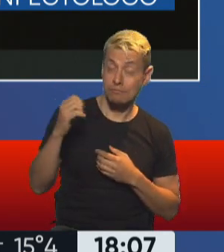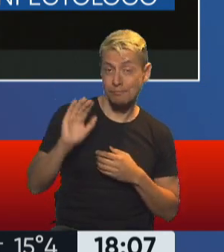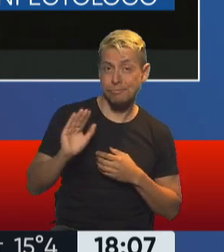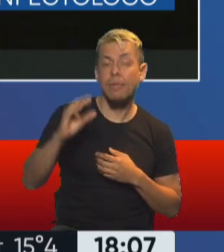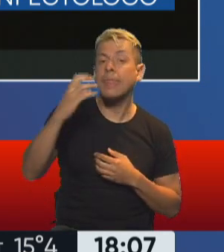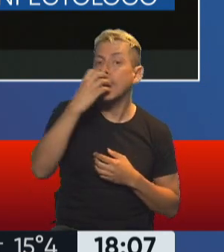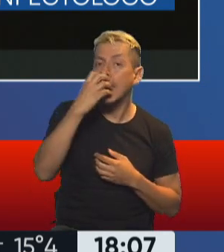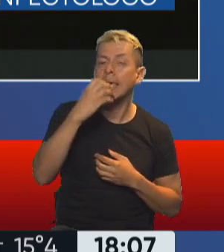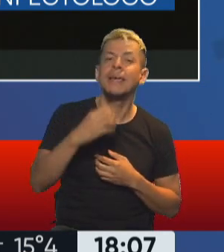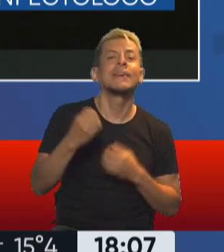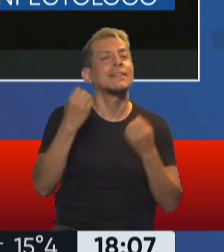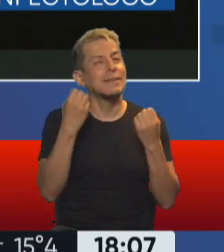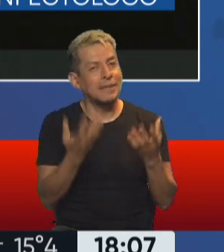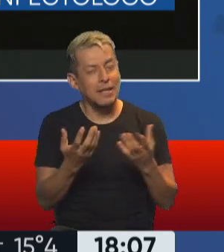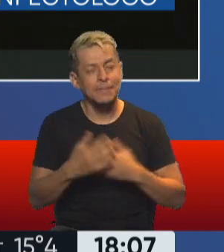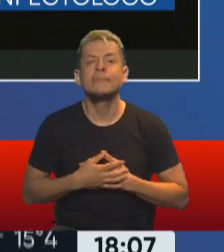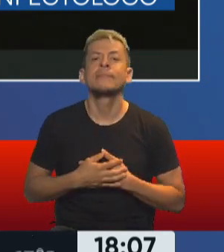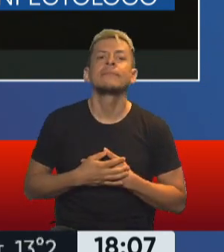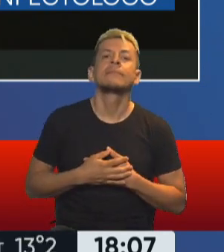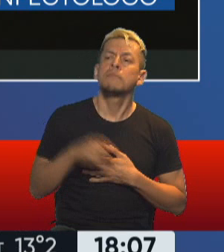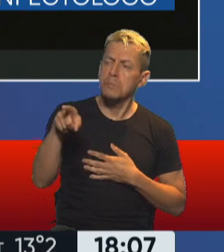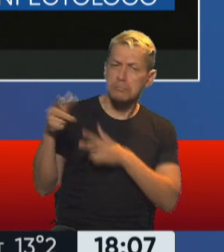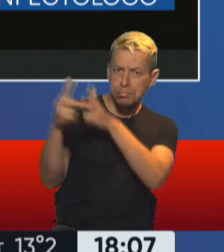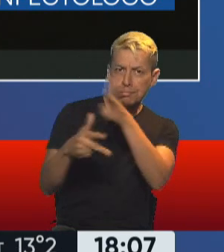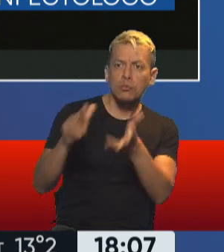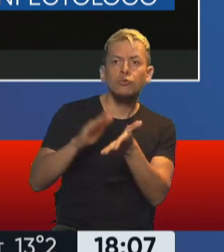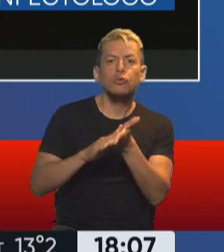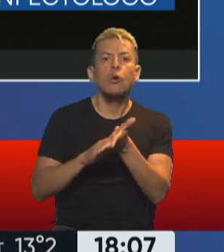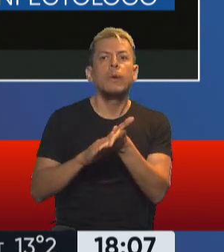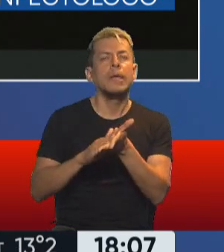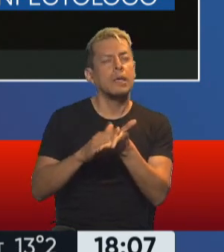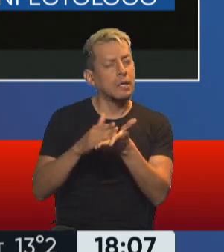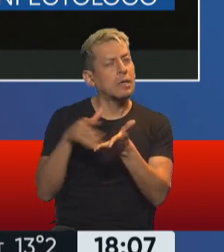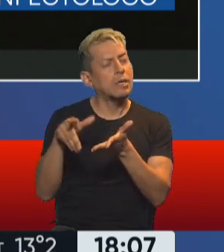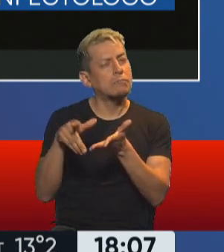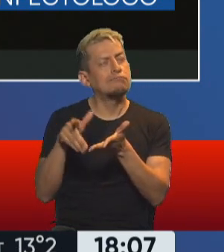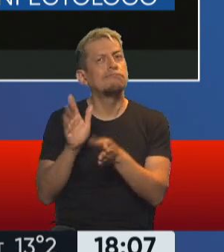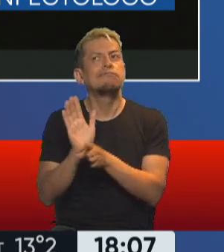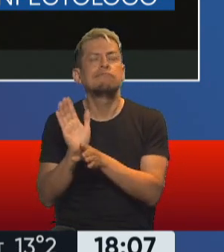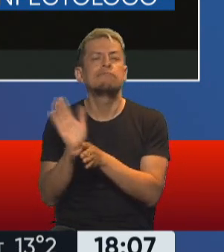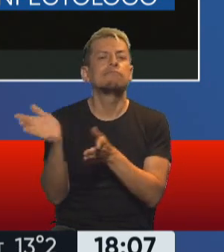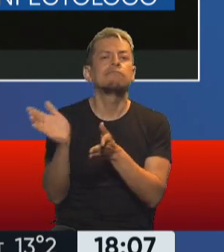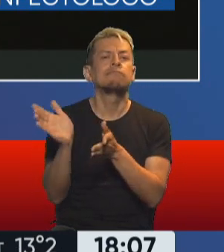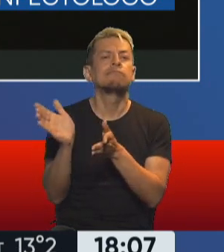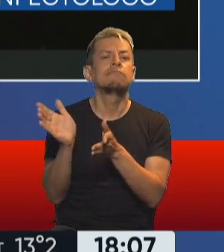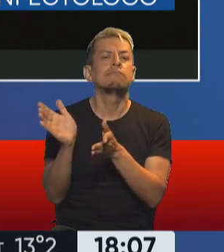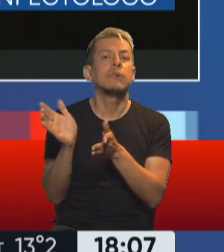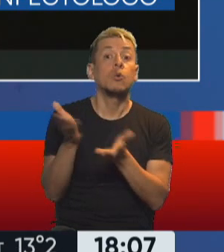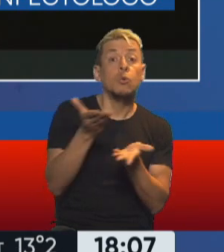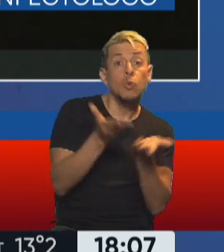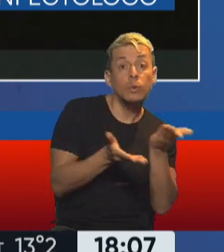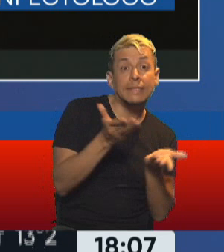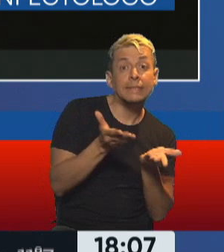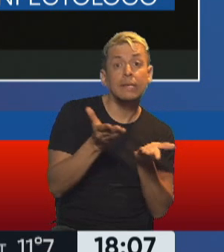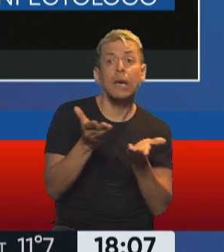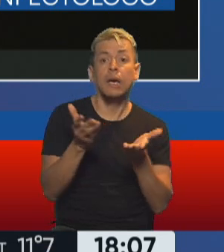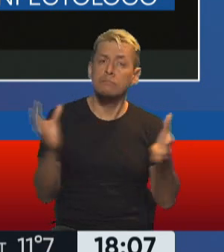referencia. ¿Qué tal? ¿Cómo le va? Esta cuestión de la articulación, si se dice o si se quiere de alguna manera, con la justicia para